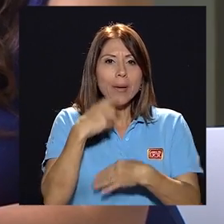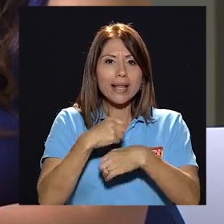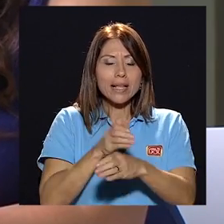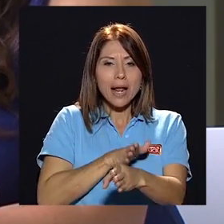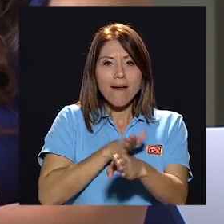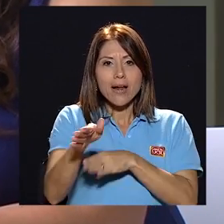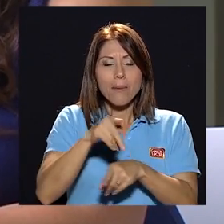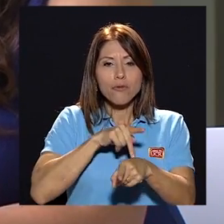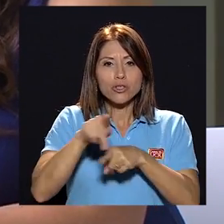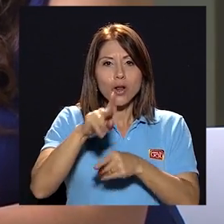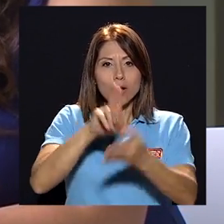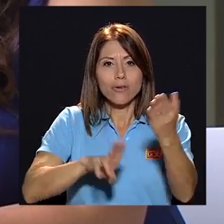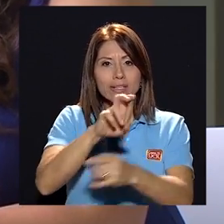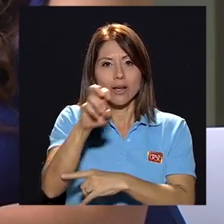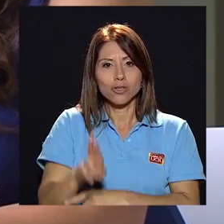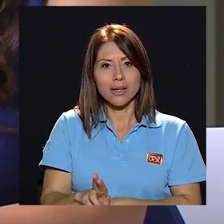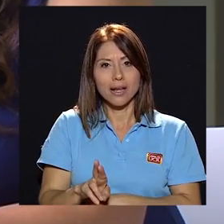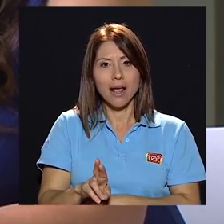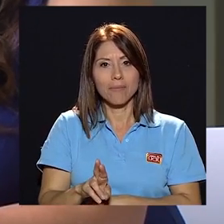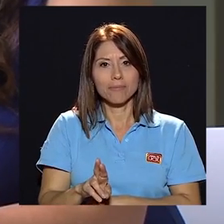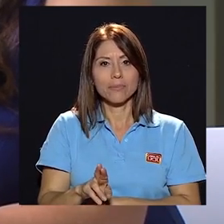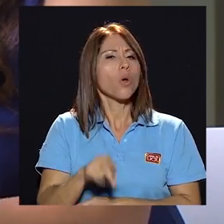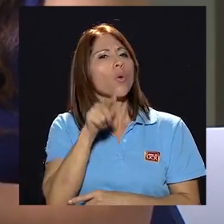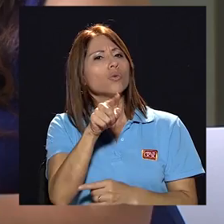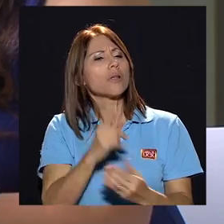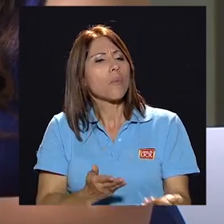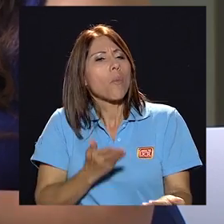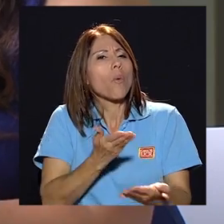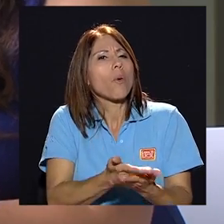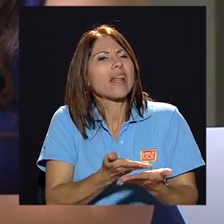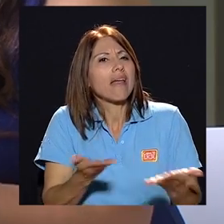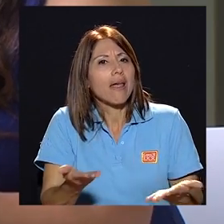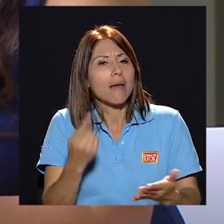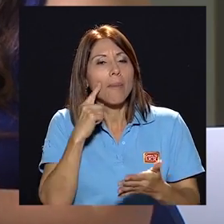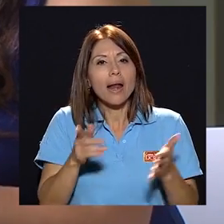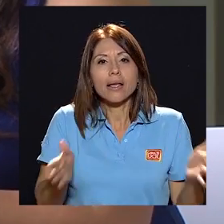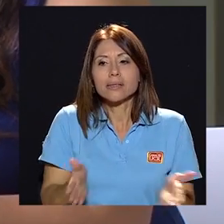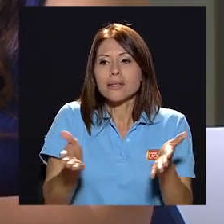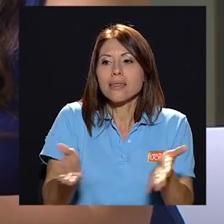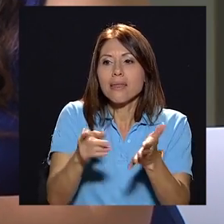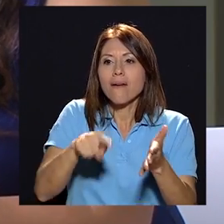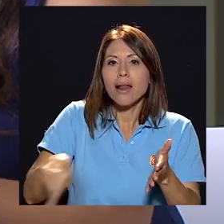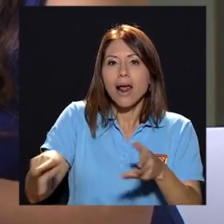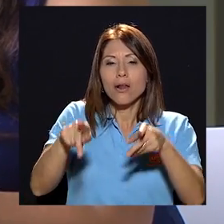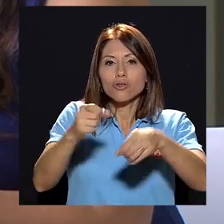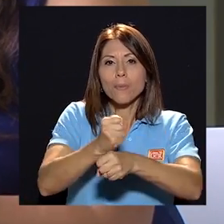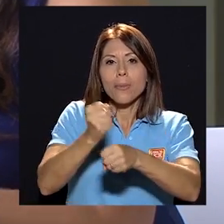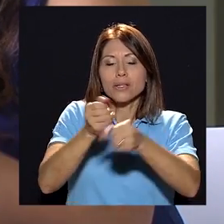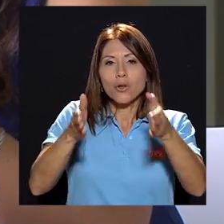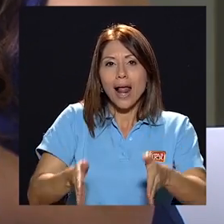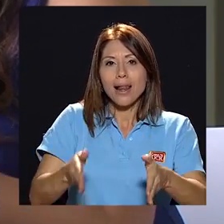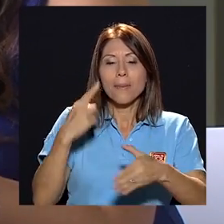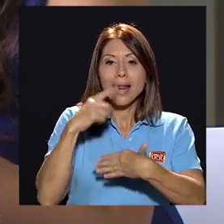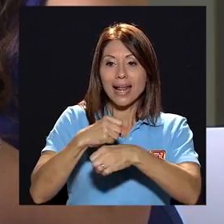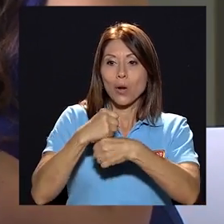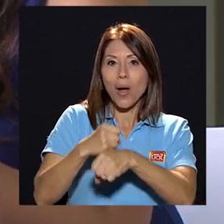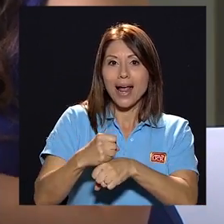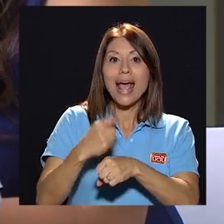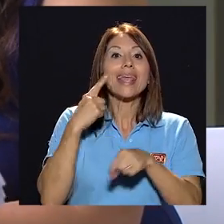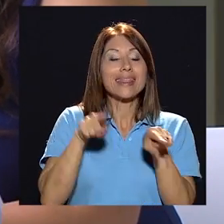acceder a los beneficios de hacer una carrera profesional en la Universidad de Costa Rica. ¿Qué propone usted para incentivar al personal para que lo haga y para